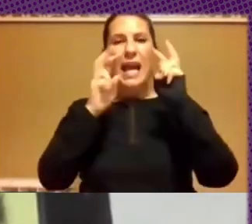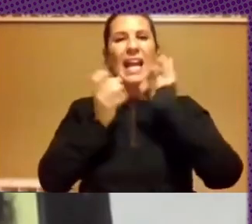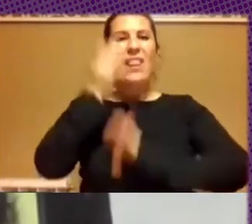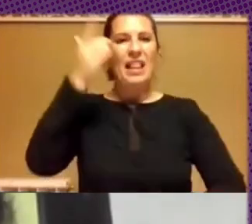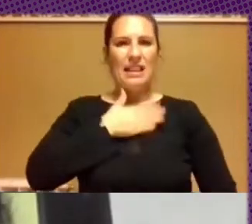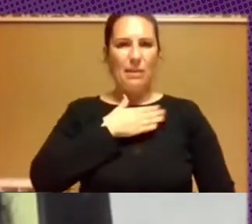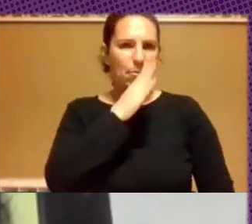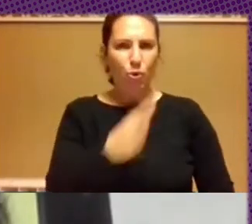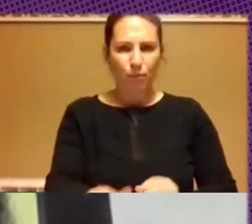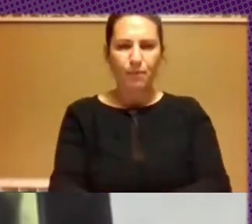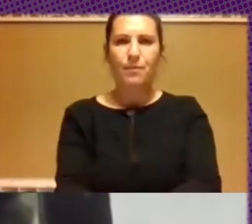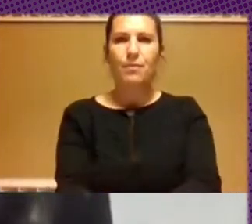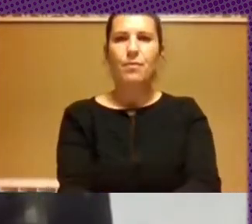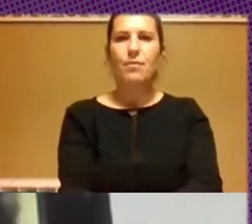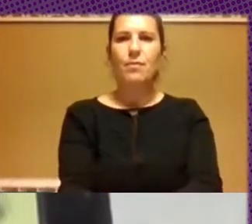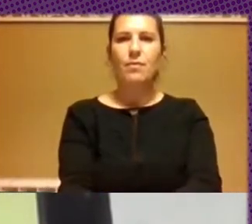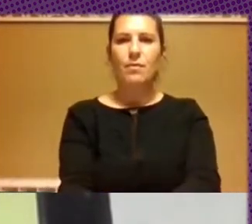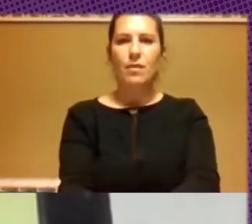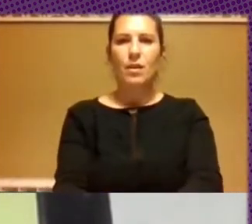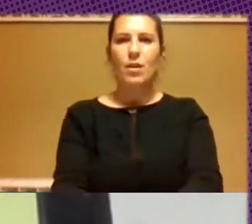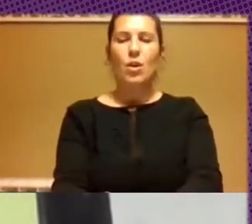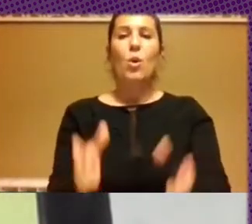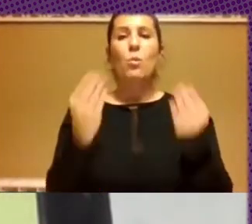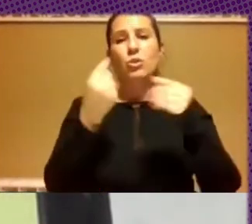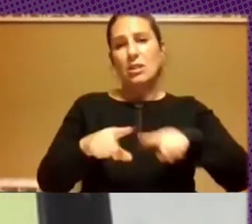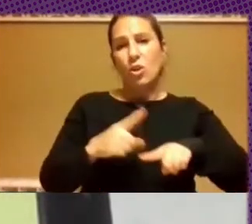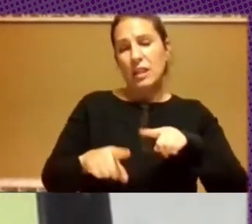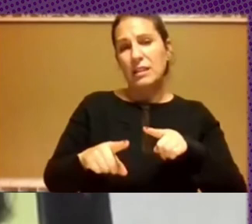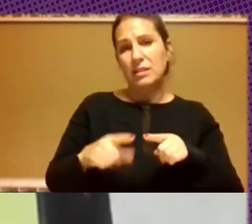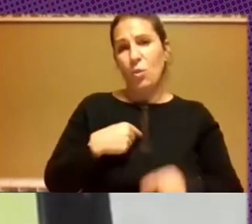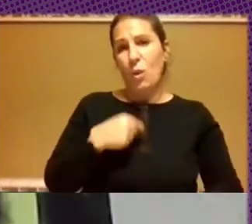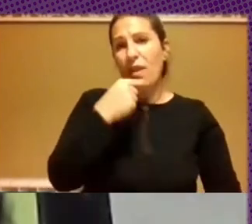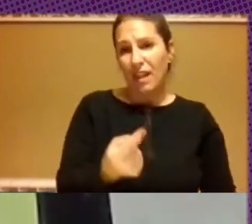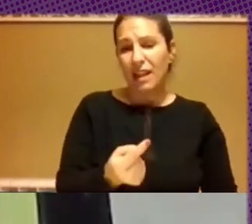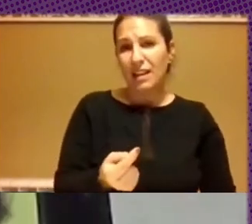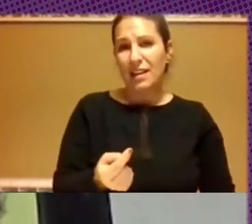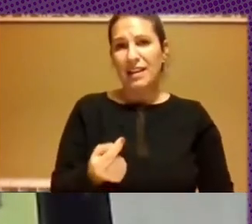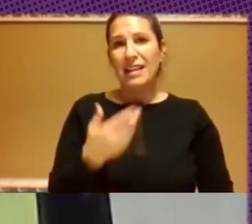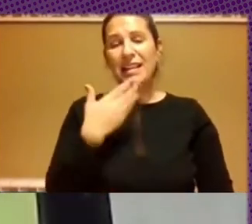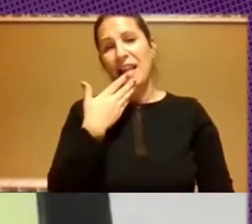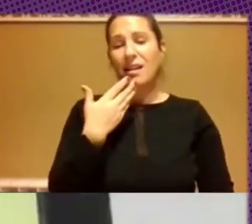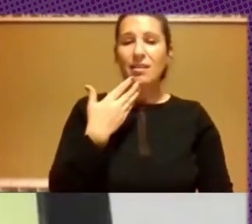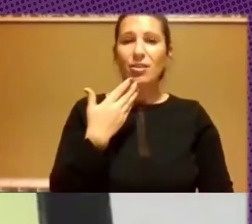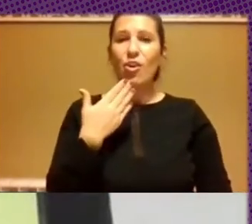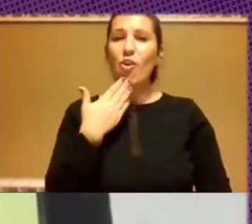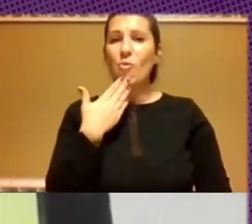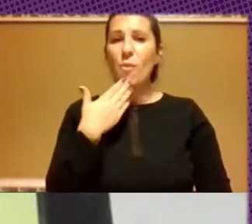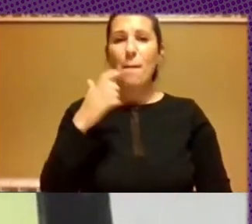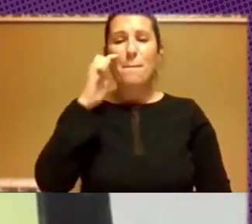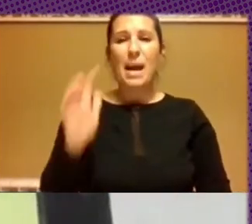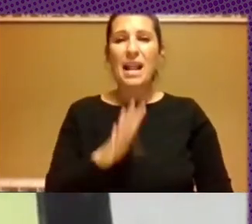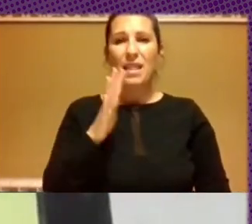Muchas de las cosas que mencionó Bea van a estar de manera concomitante y también de alguna manera parece que